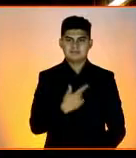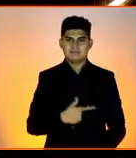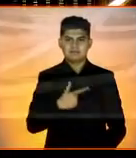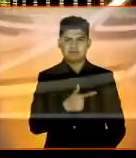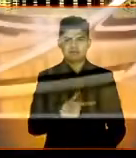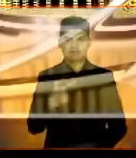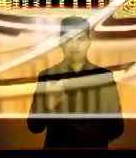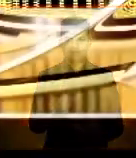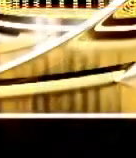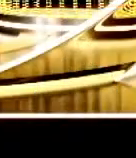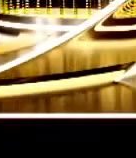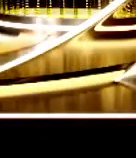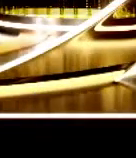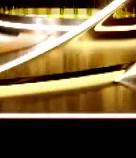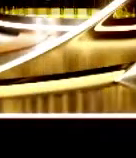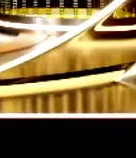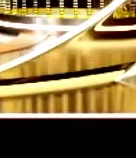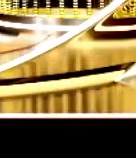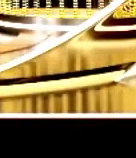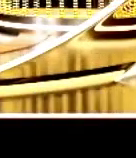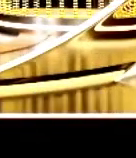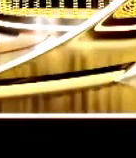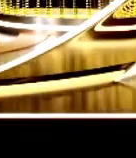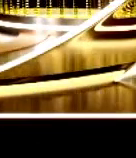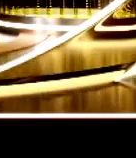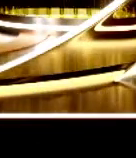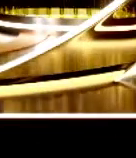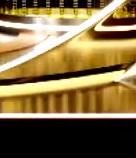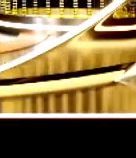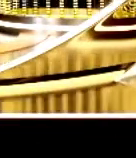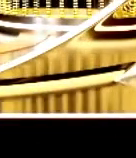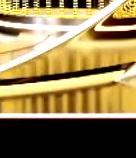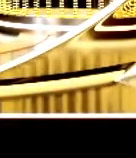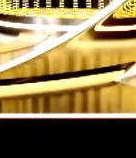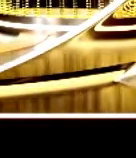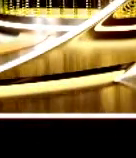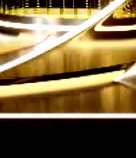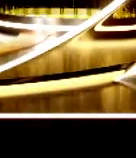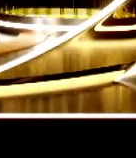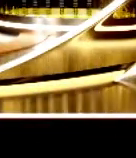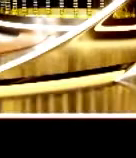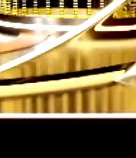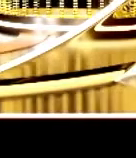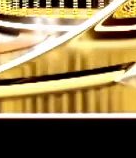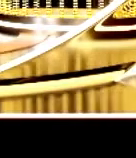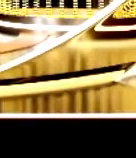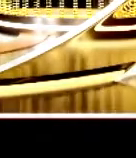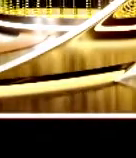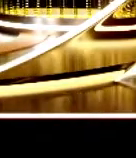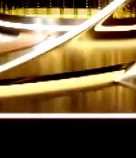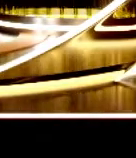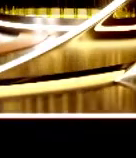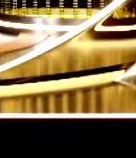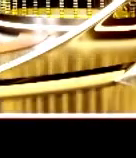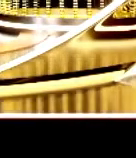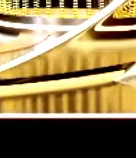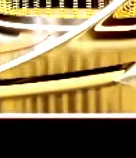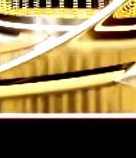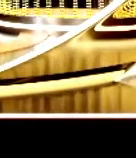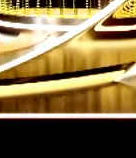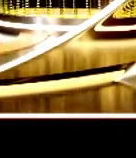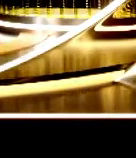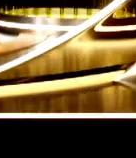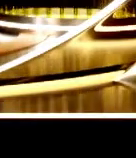Arturo Rodríguez de Agencia. Y es muy grato para mí comunicarles que fuimos certificados este año por primera vez como empresa socialmente responsable.